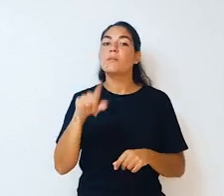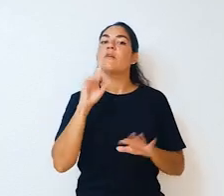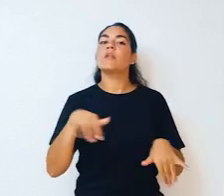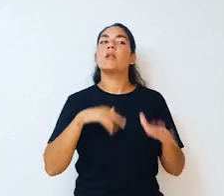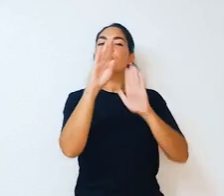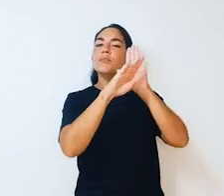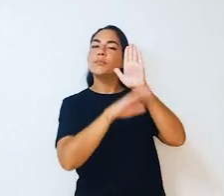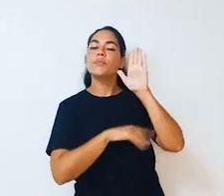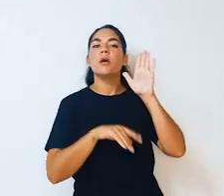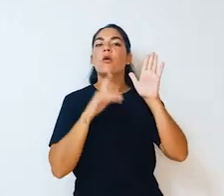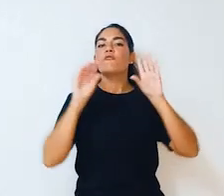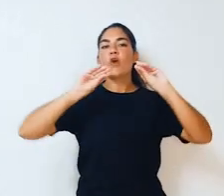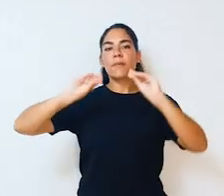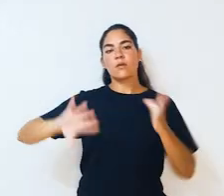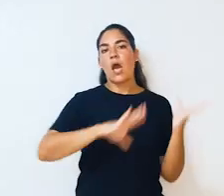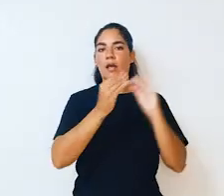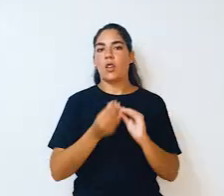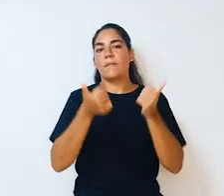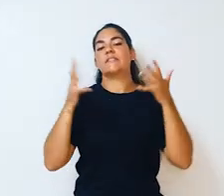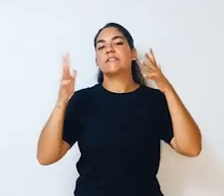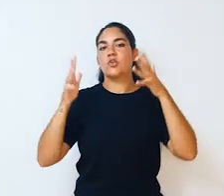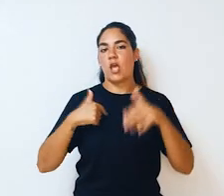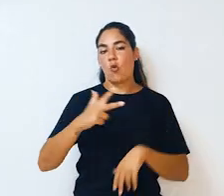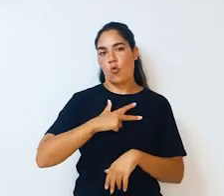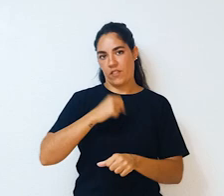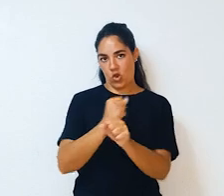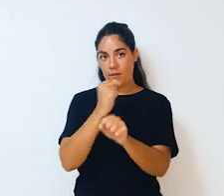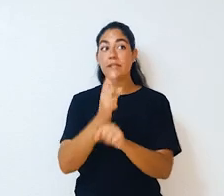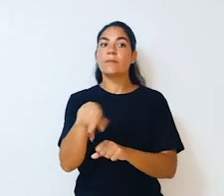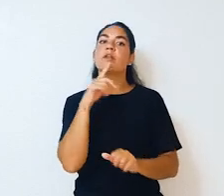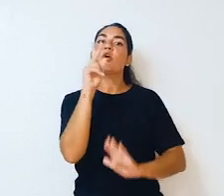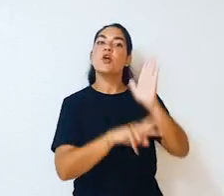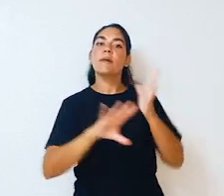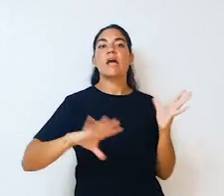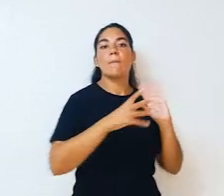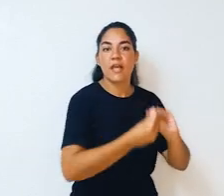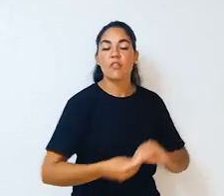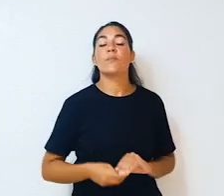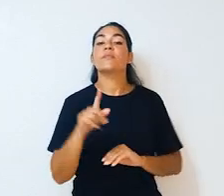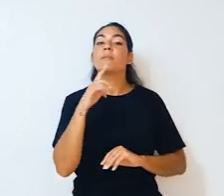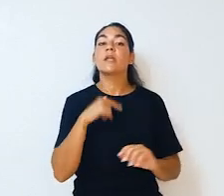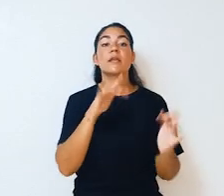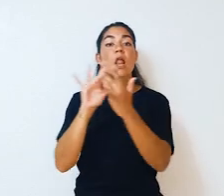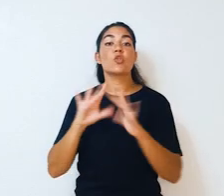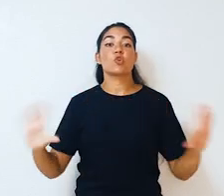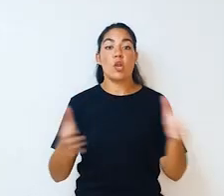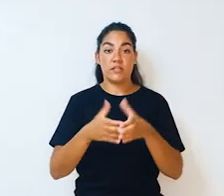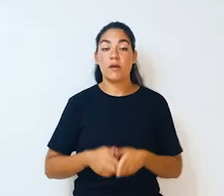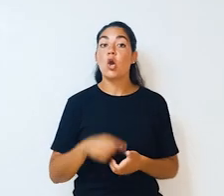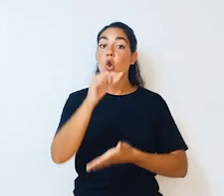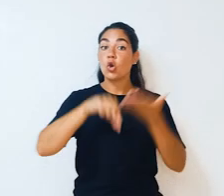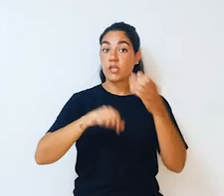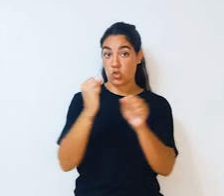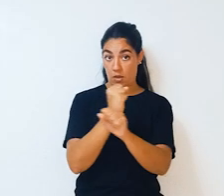imparten un itinerario formativo adaptado a la asesoría jurídico-laboral, aplicación de normas laborales,